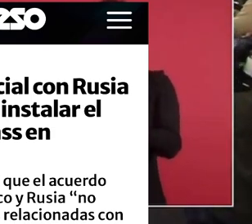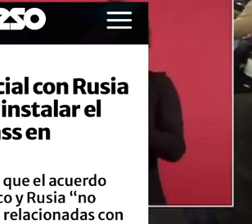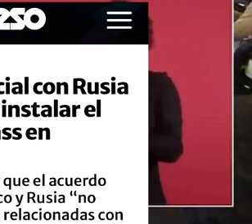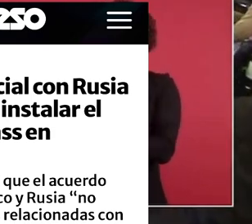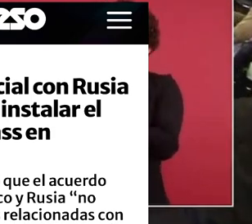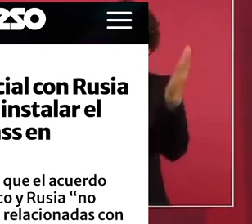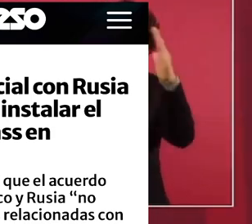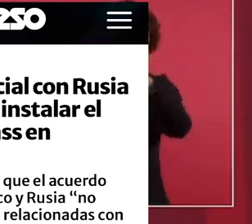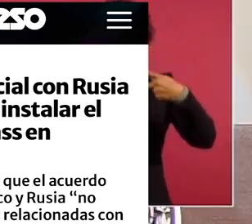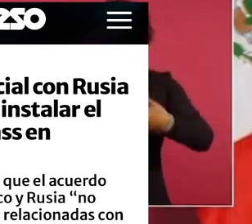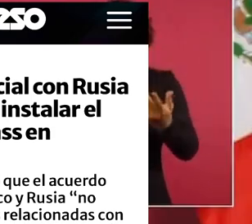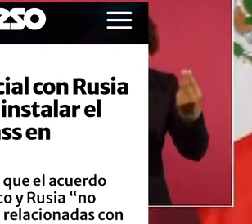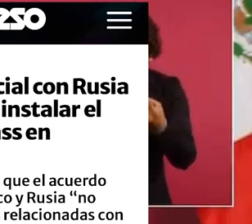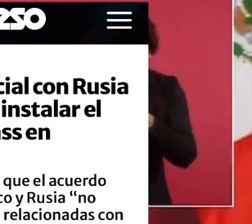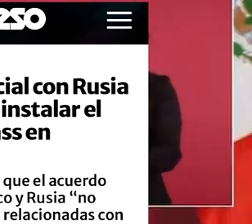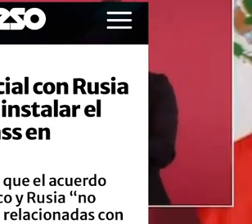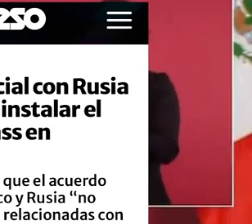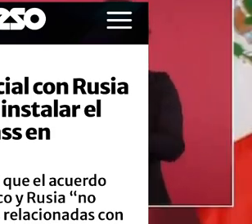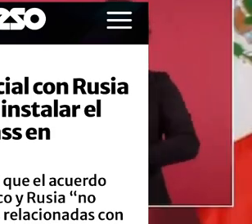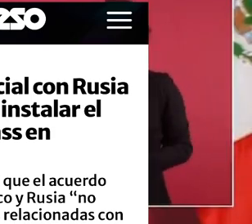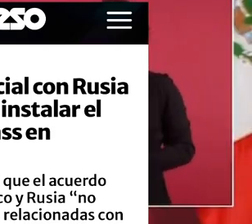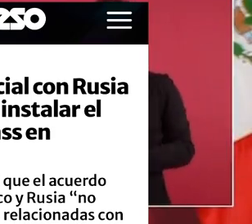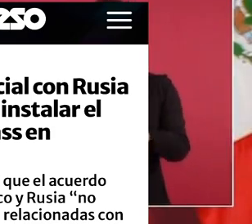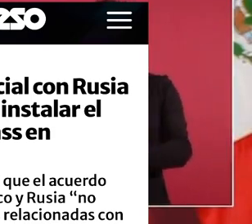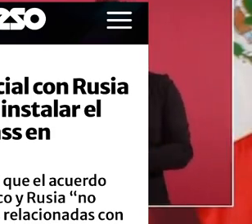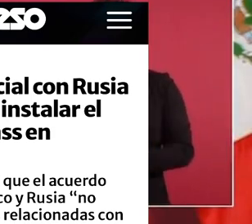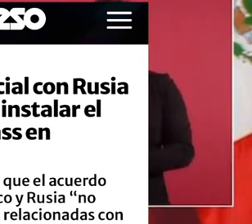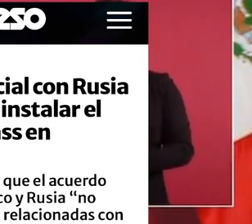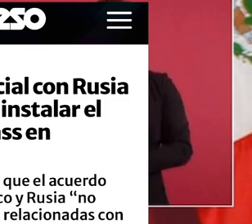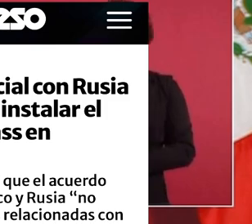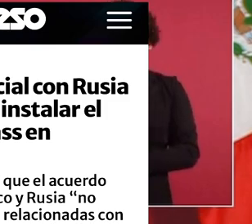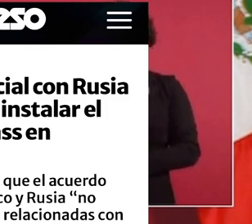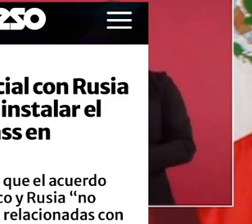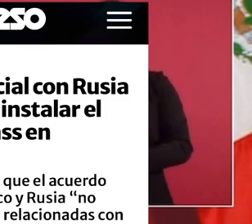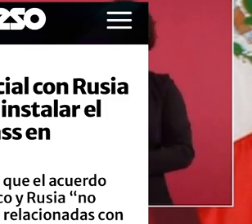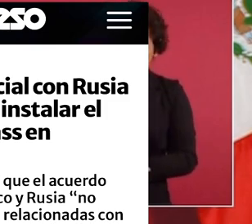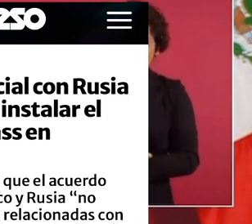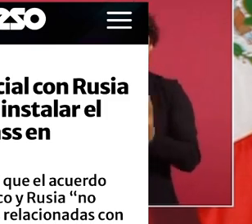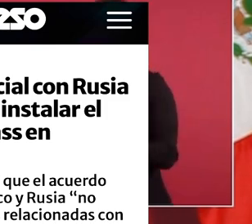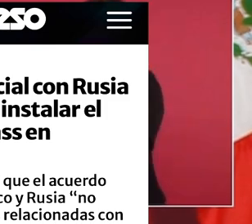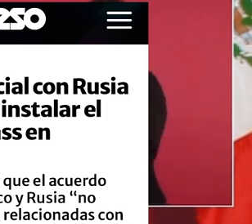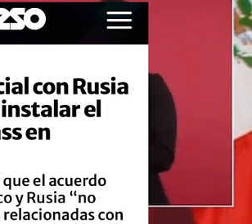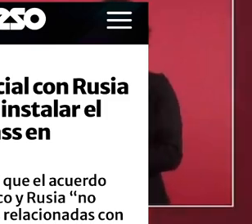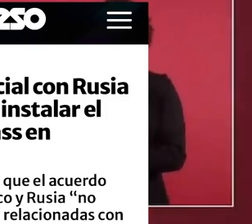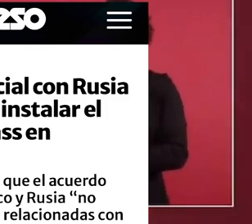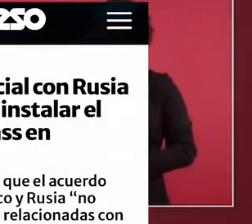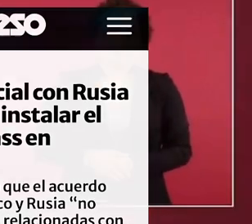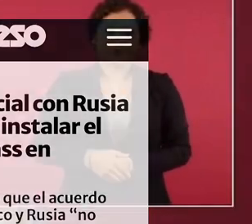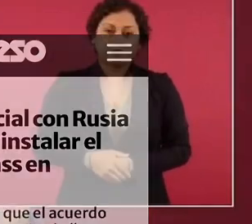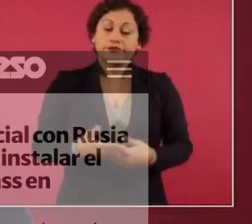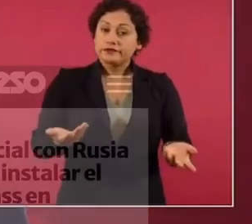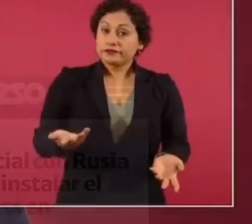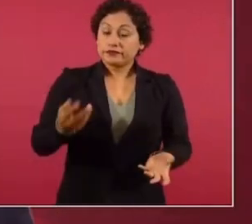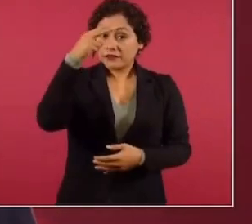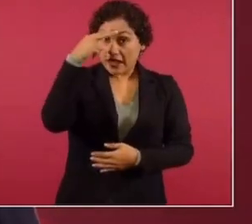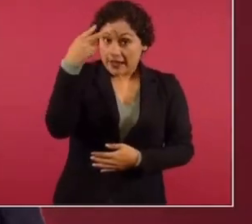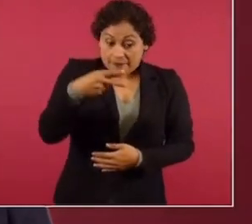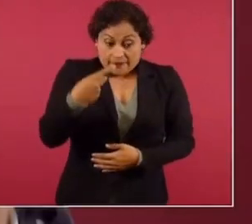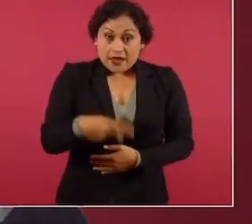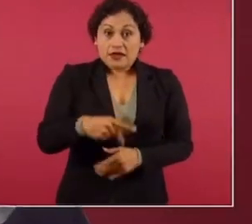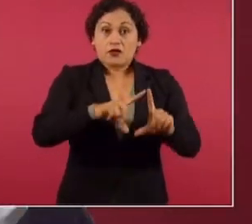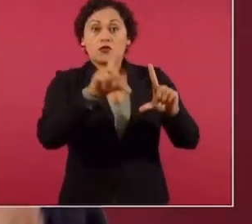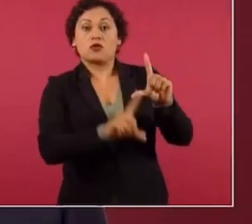diálogo y pacificar. En conclusión, a nosotros que no nos metan en sus asuntos. México tiene una política